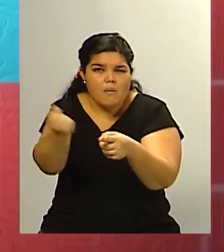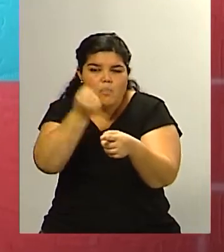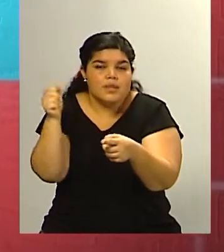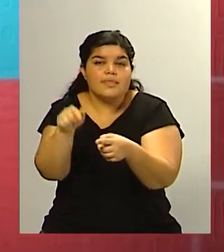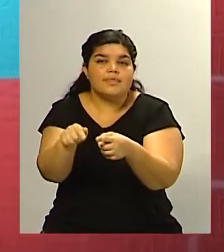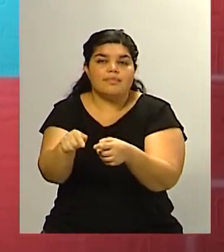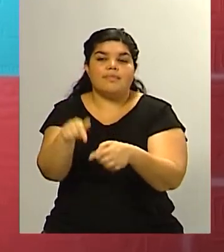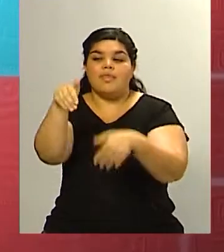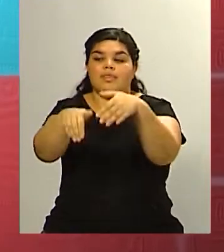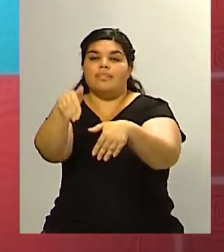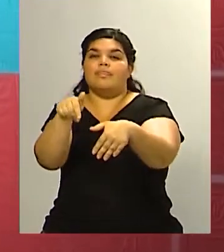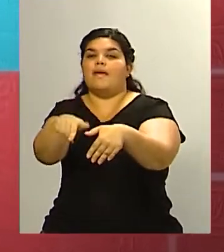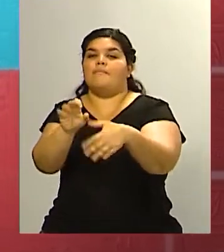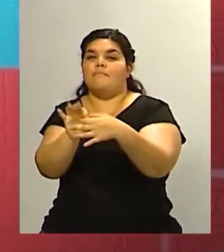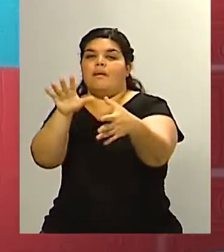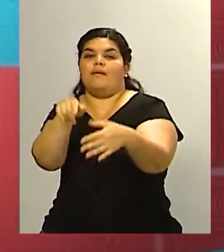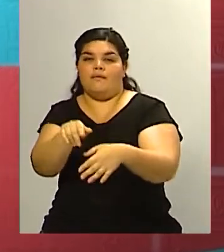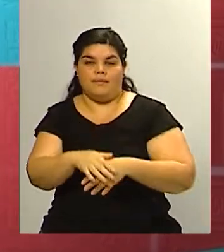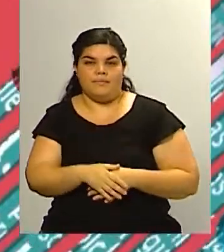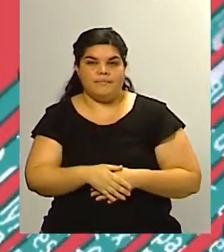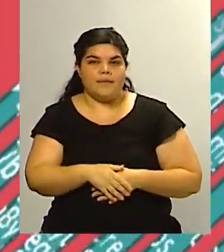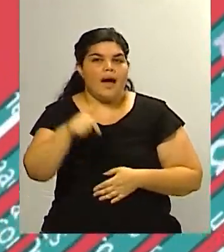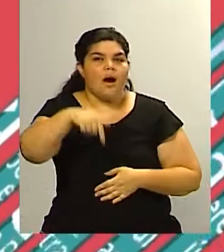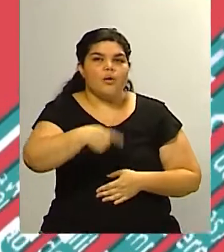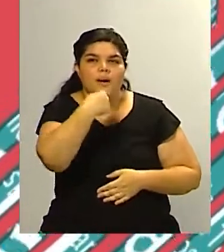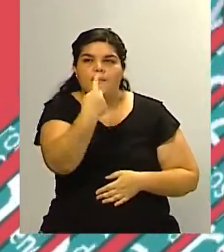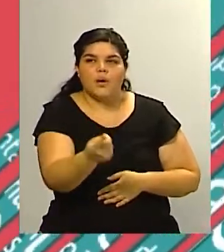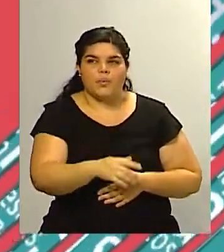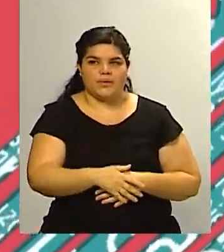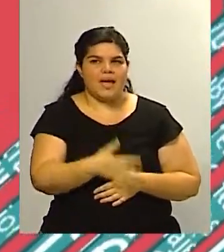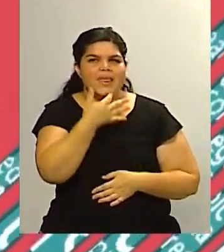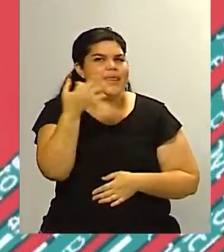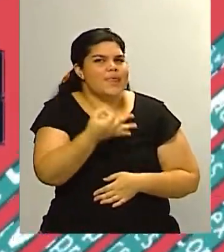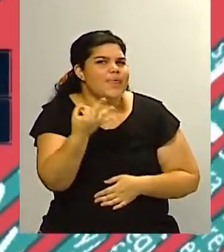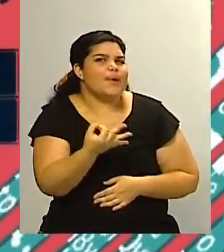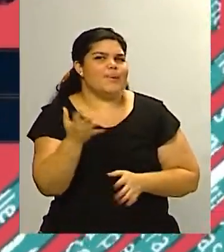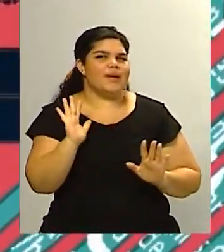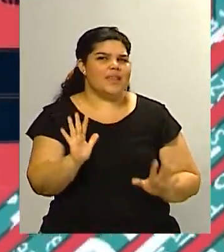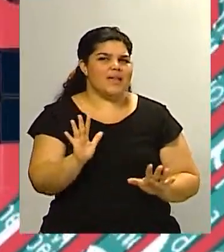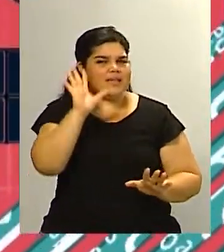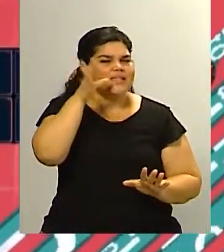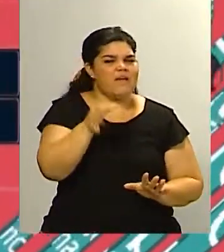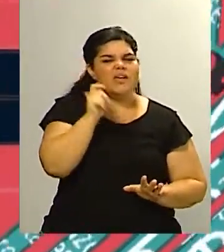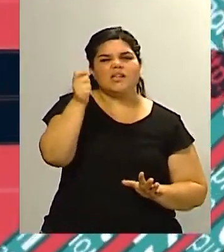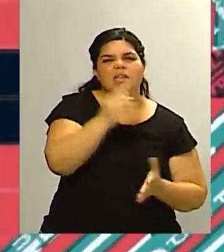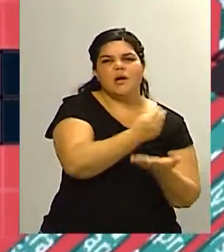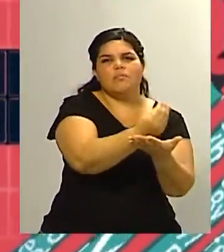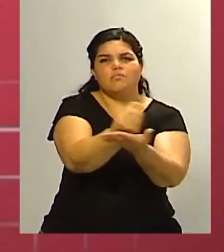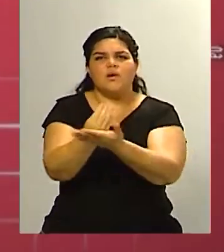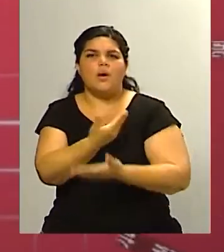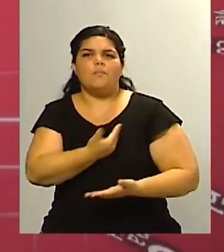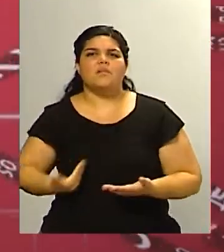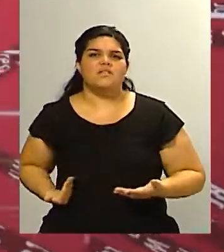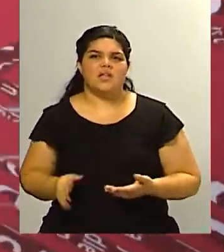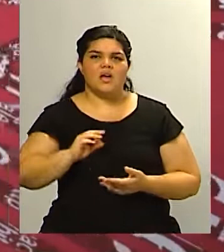desafío a que pongas móviles en la calle y les pregunté a la gente si están pensando de verdad como algo prioritario la definición de las candidaturas para las presidenciales